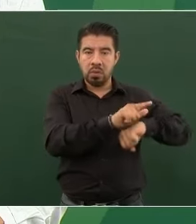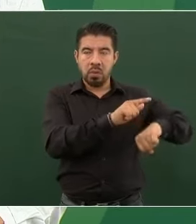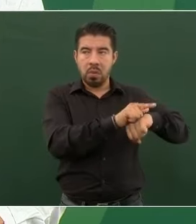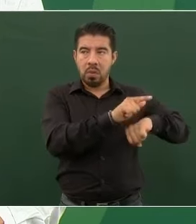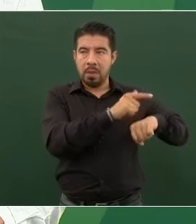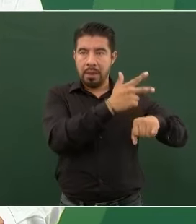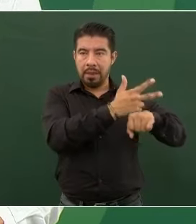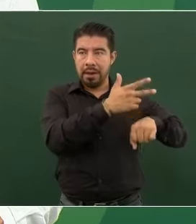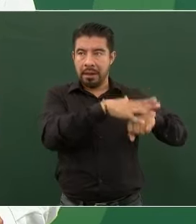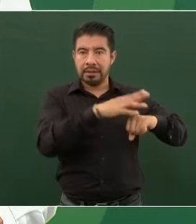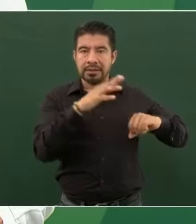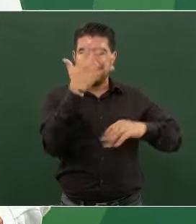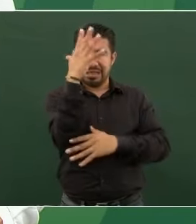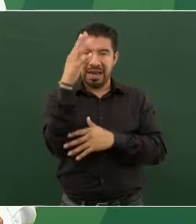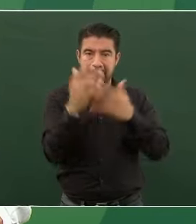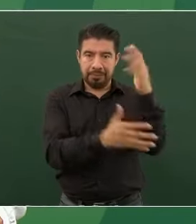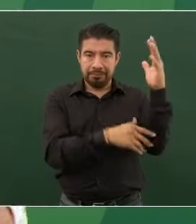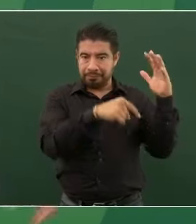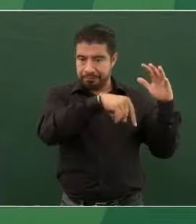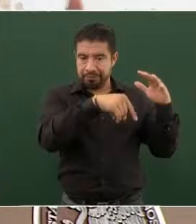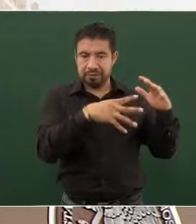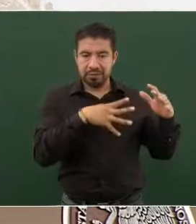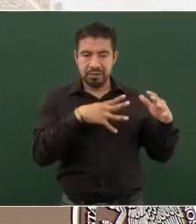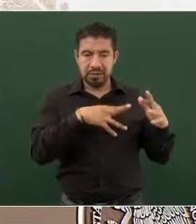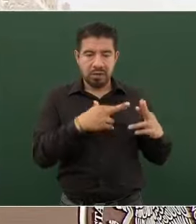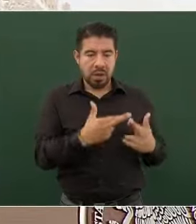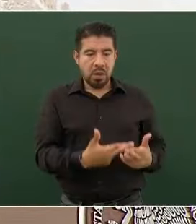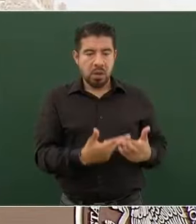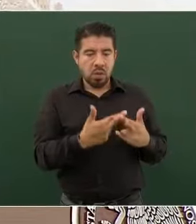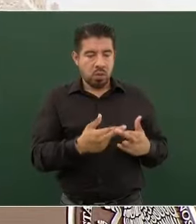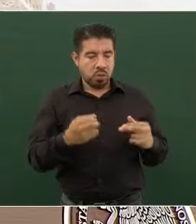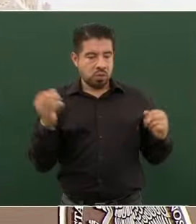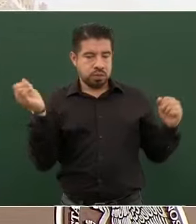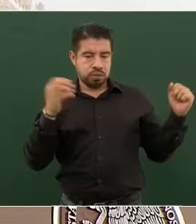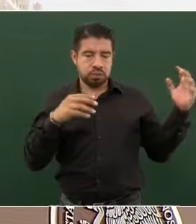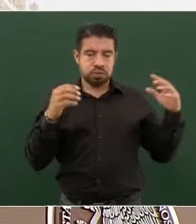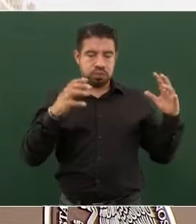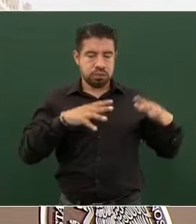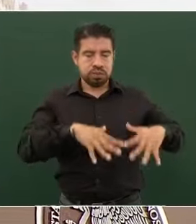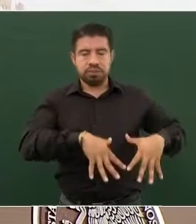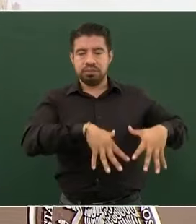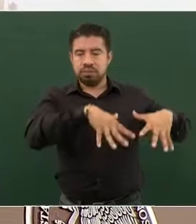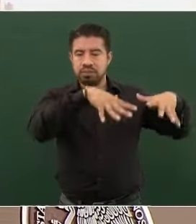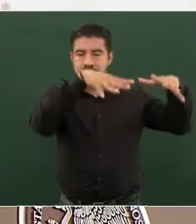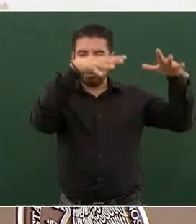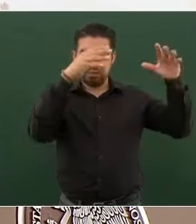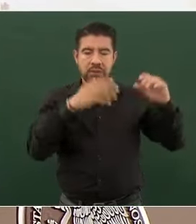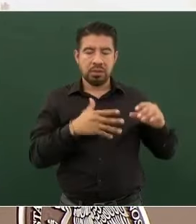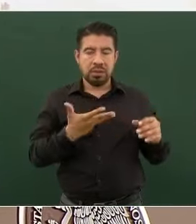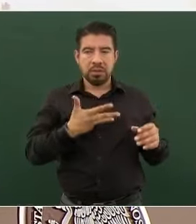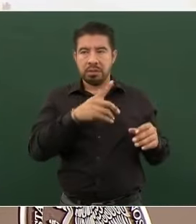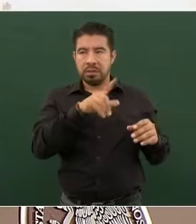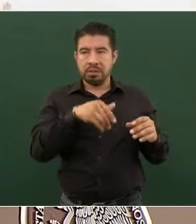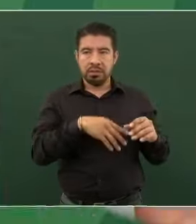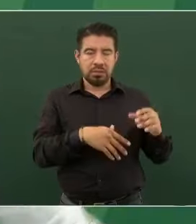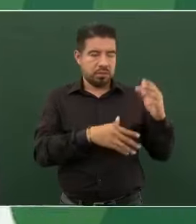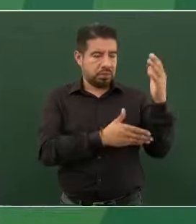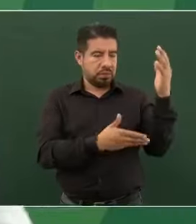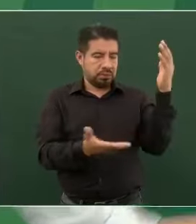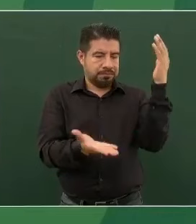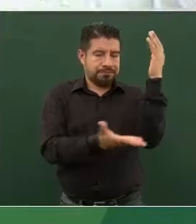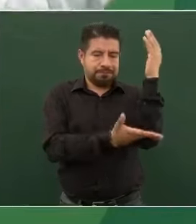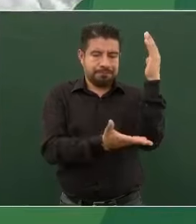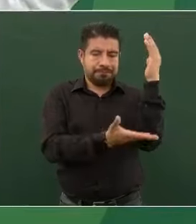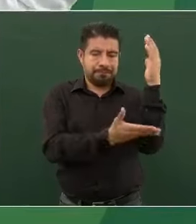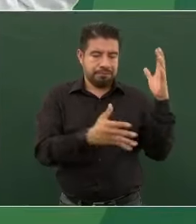acumulaban madera, las hacían trozas, y por los